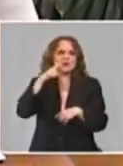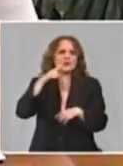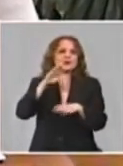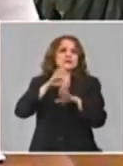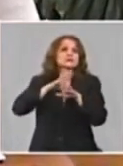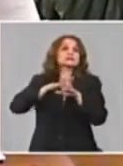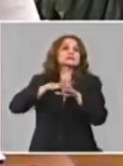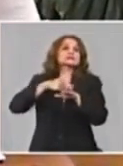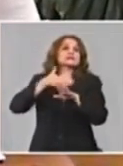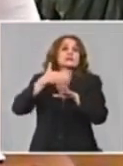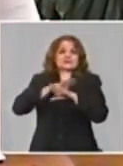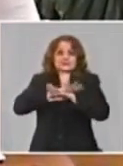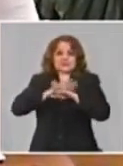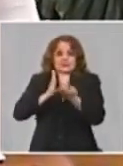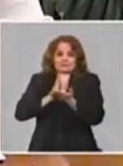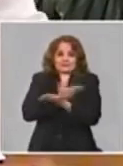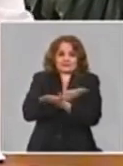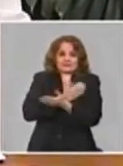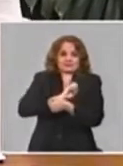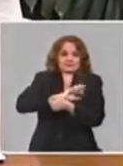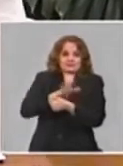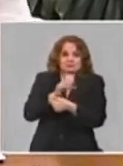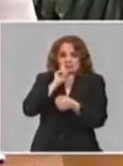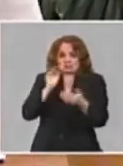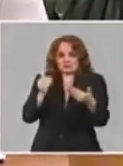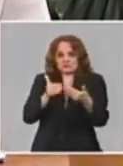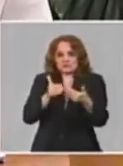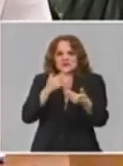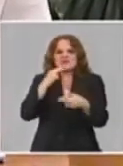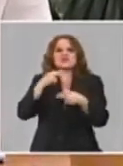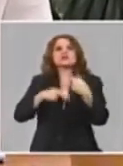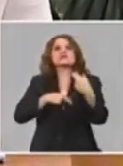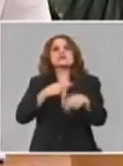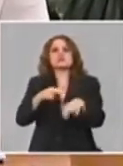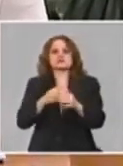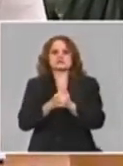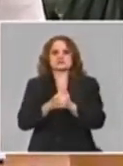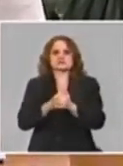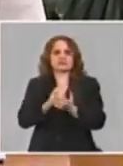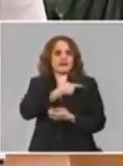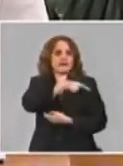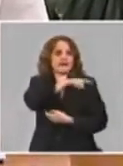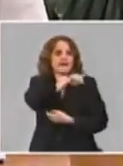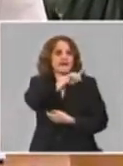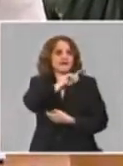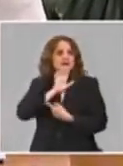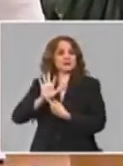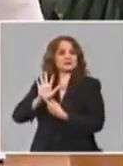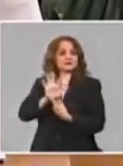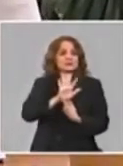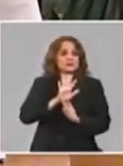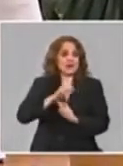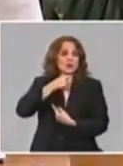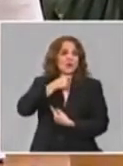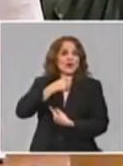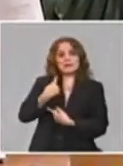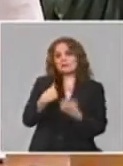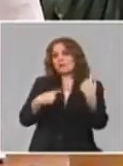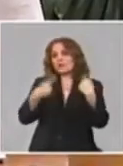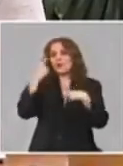en el post covid nosotros por ejemplo ayer nos presentaron ya por donde va los estudios de por ejemplo biomarcadores